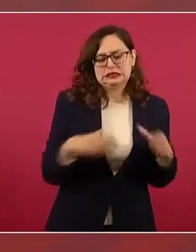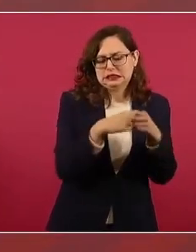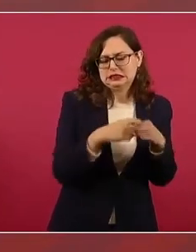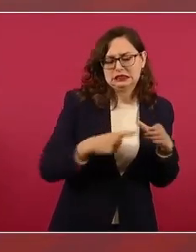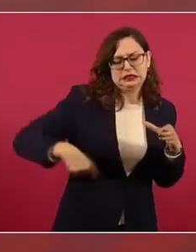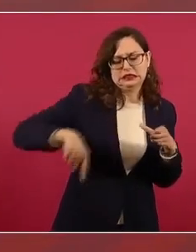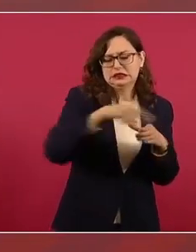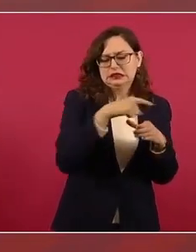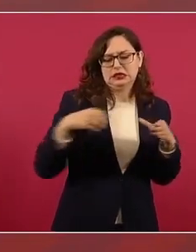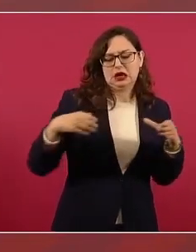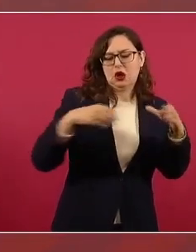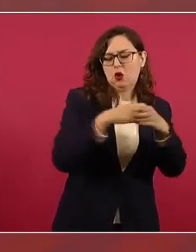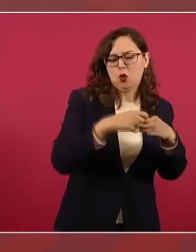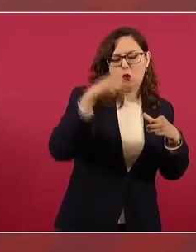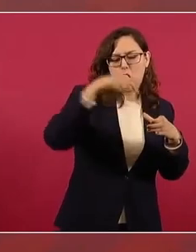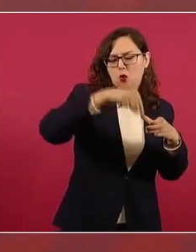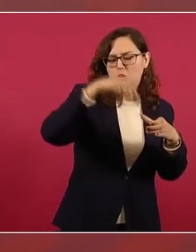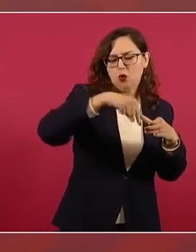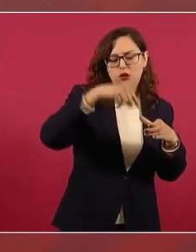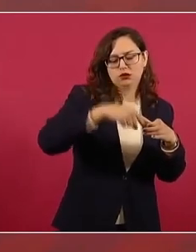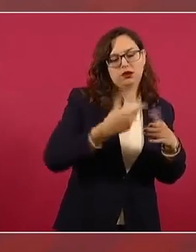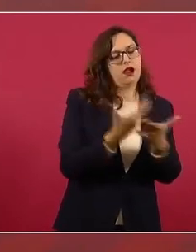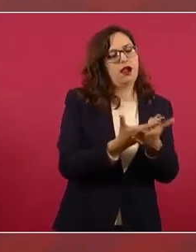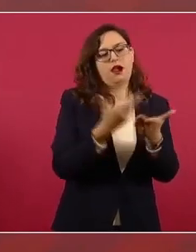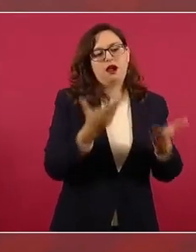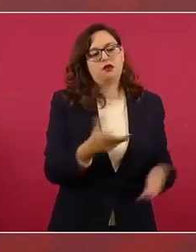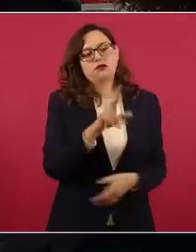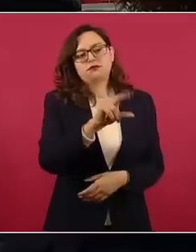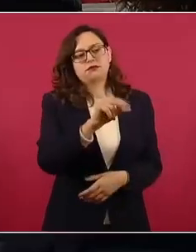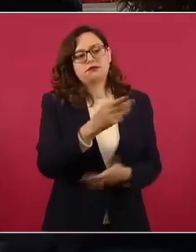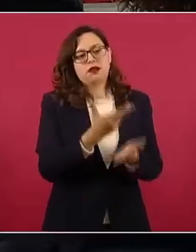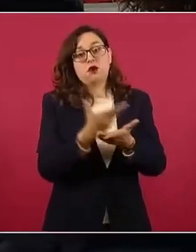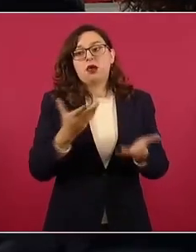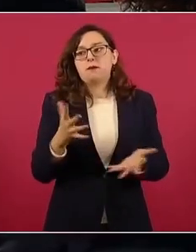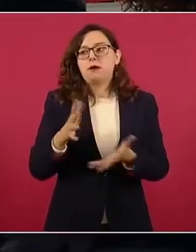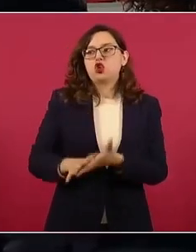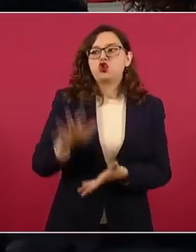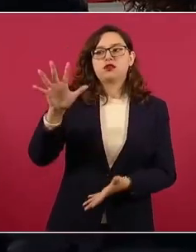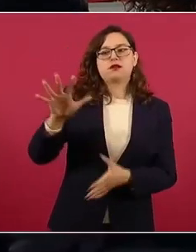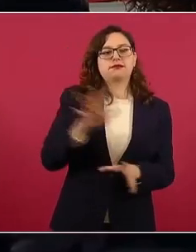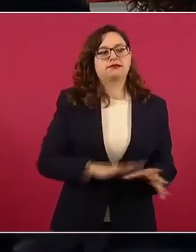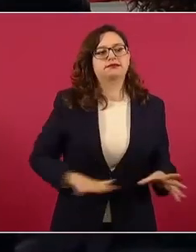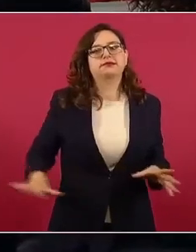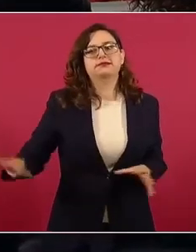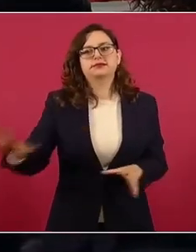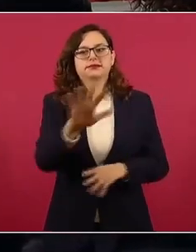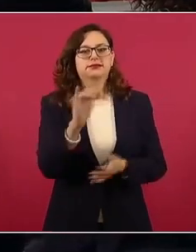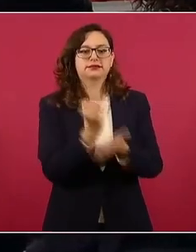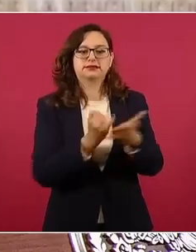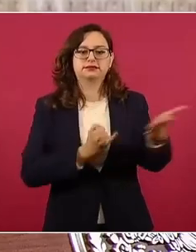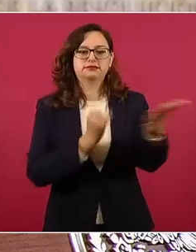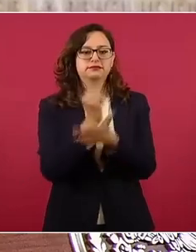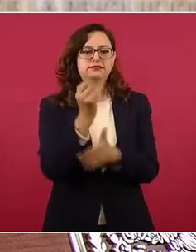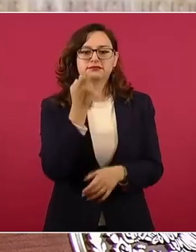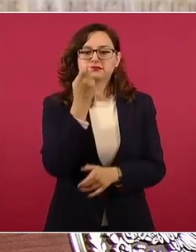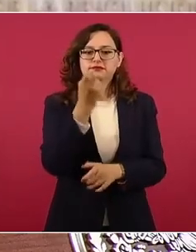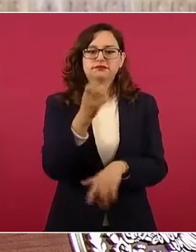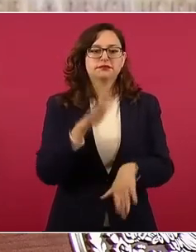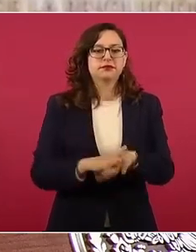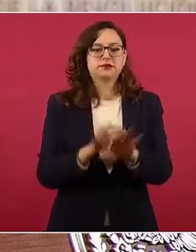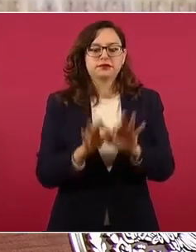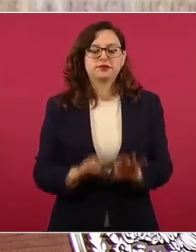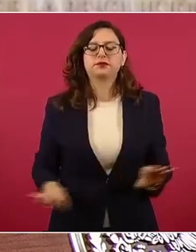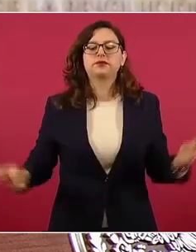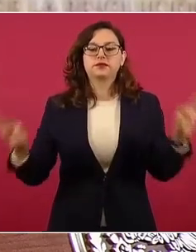es el interés del pueblo lo más importante de todo, el